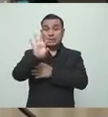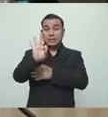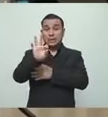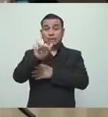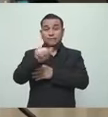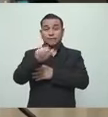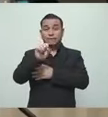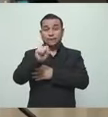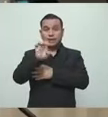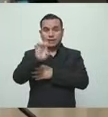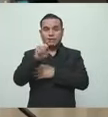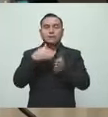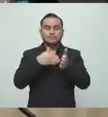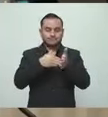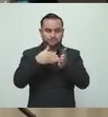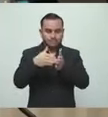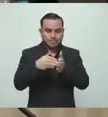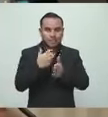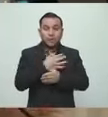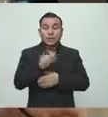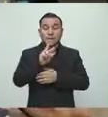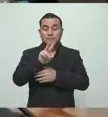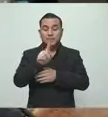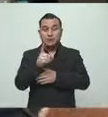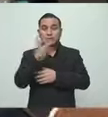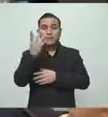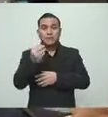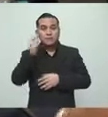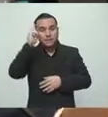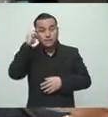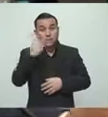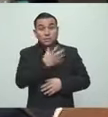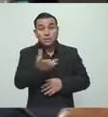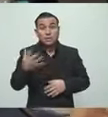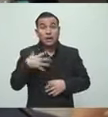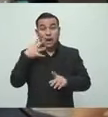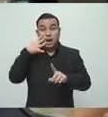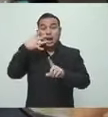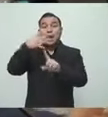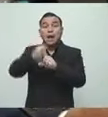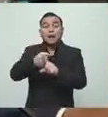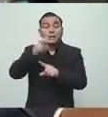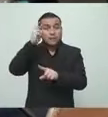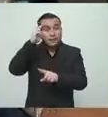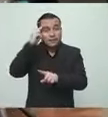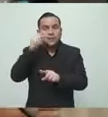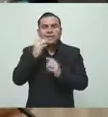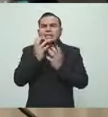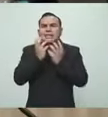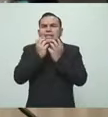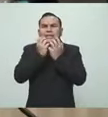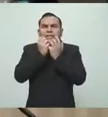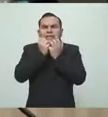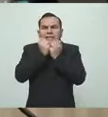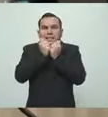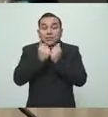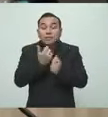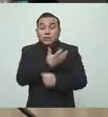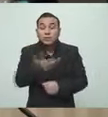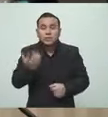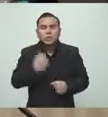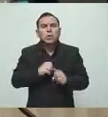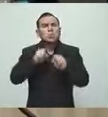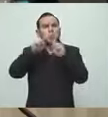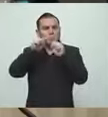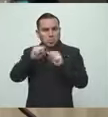antes de los 21 días, siempre y cuando los resultados que estemos midiendo nos garanticen que vamos a